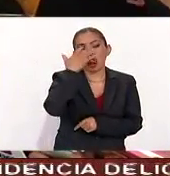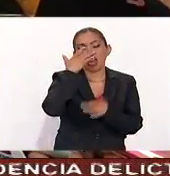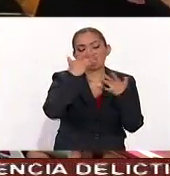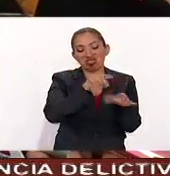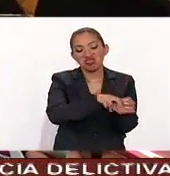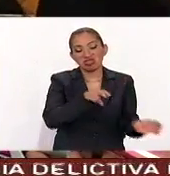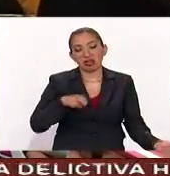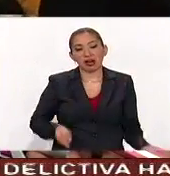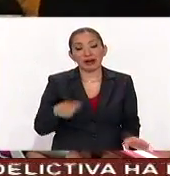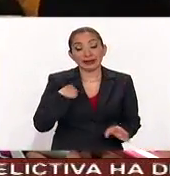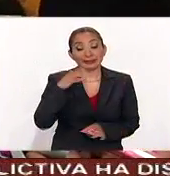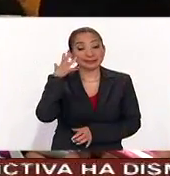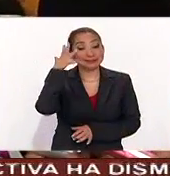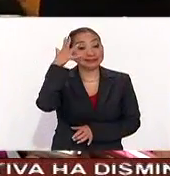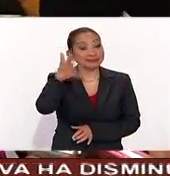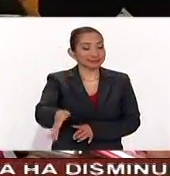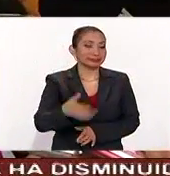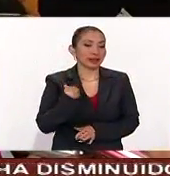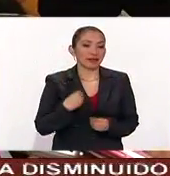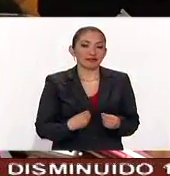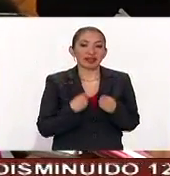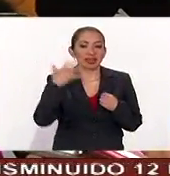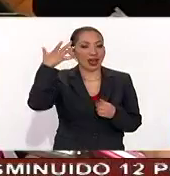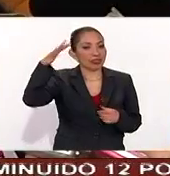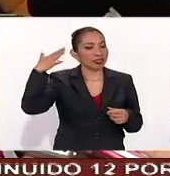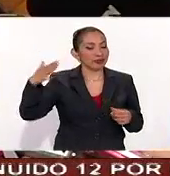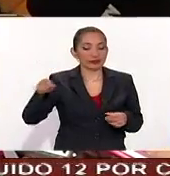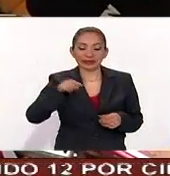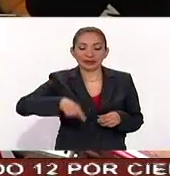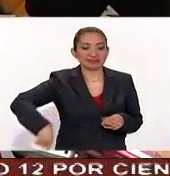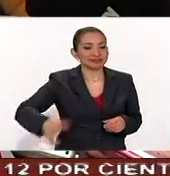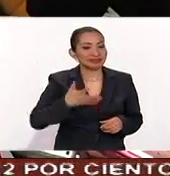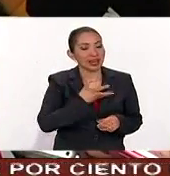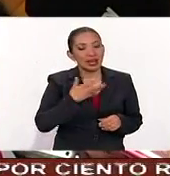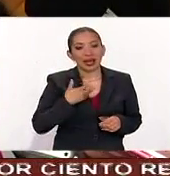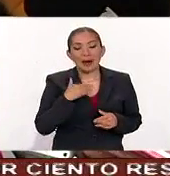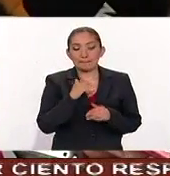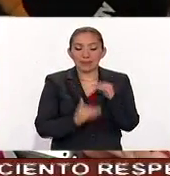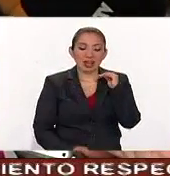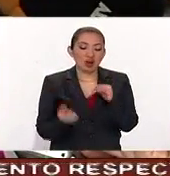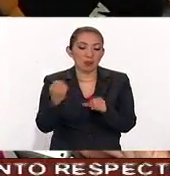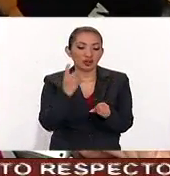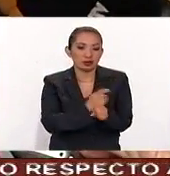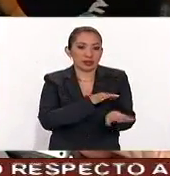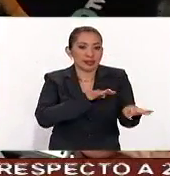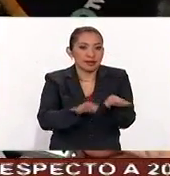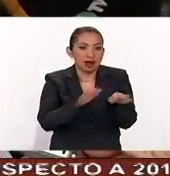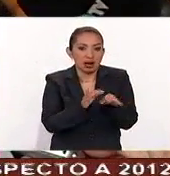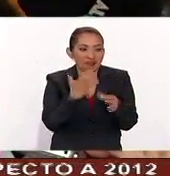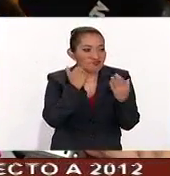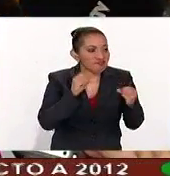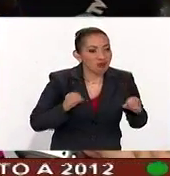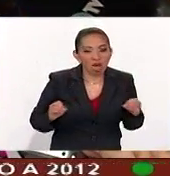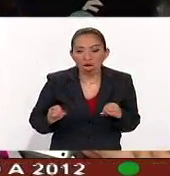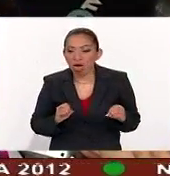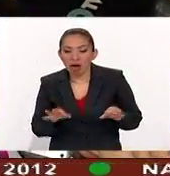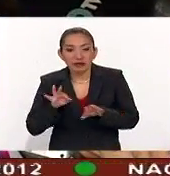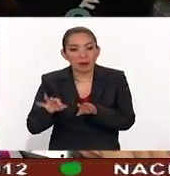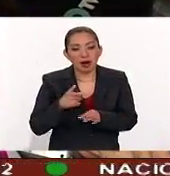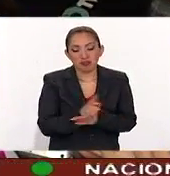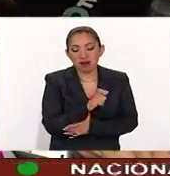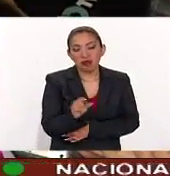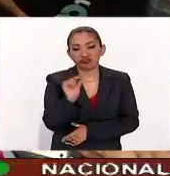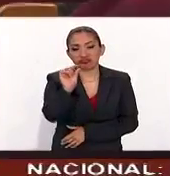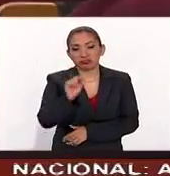escolar. Y como consecuencia, una vida adulta en donde tengan menores oportunidades laborales y empleos mucho